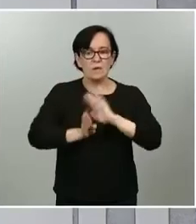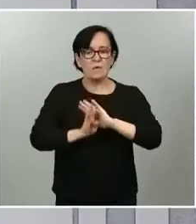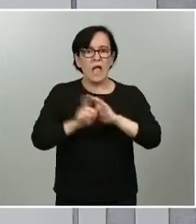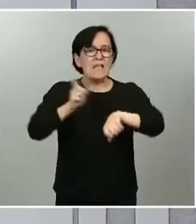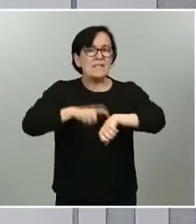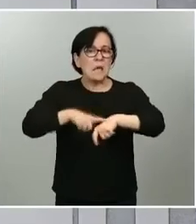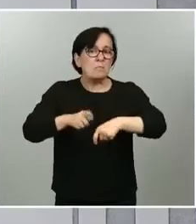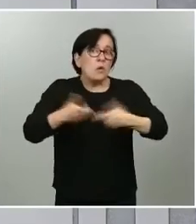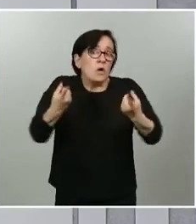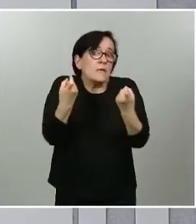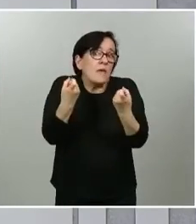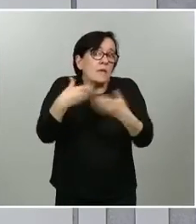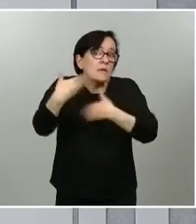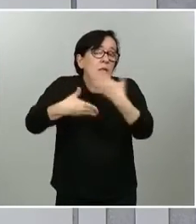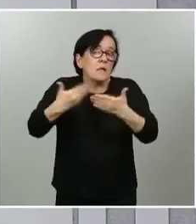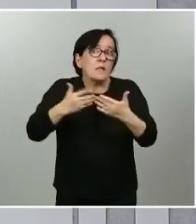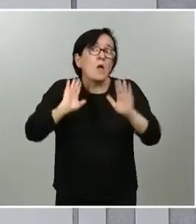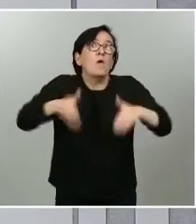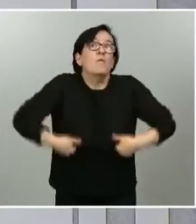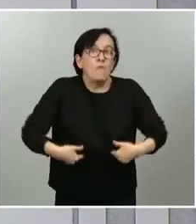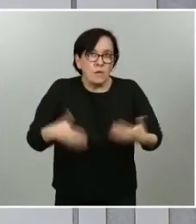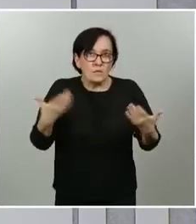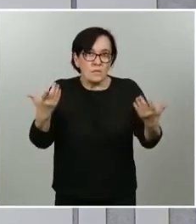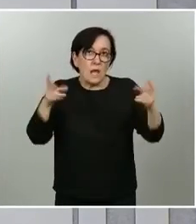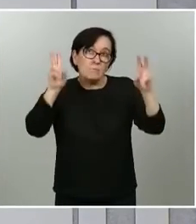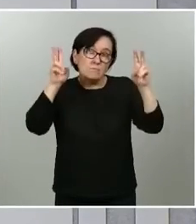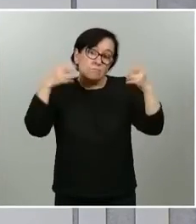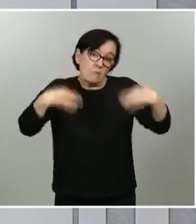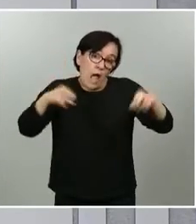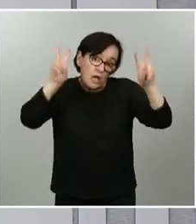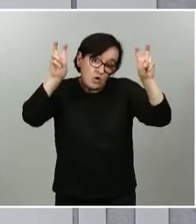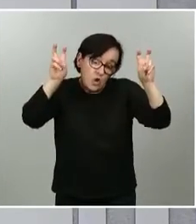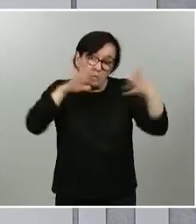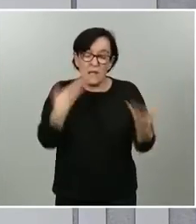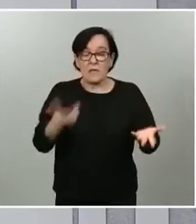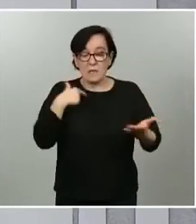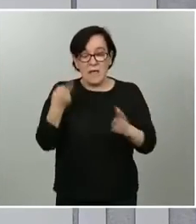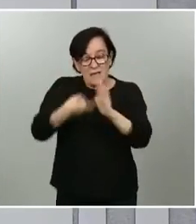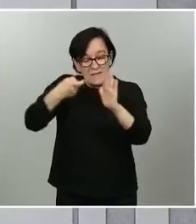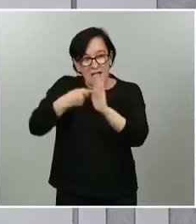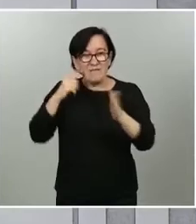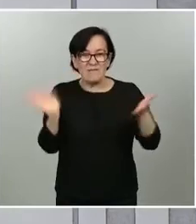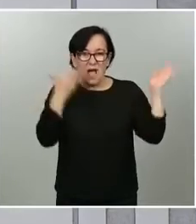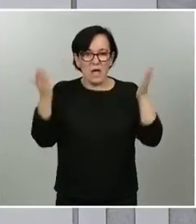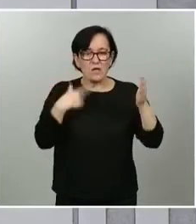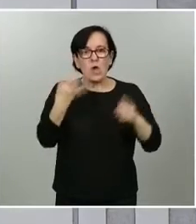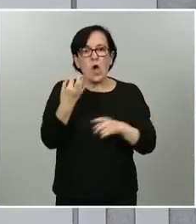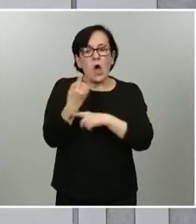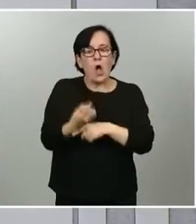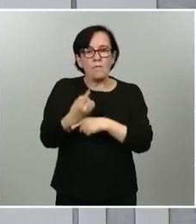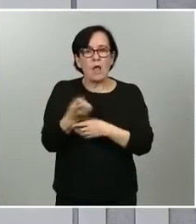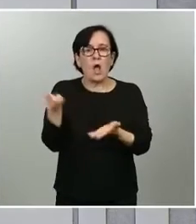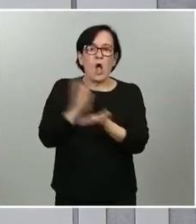hasta esa vuelta a la nueva normalidad o al menos hasta que la fase de desescalada no obliguen a que haya una movilidad